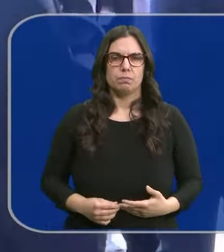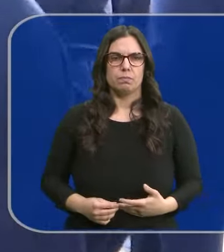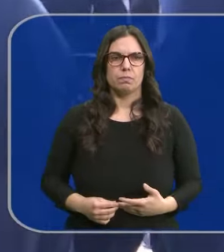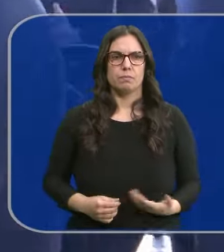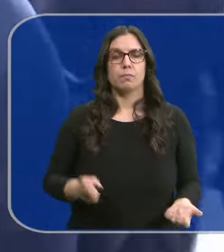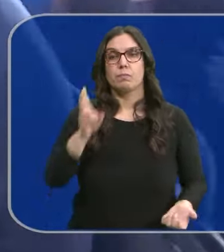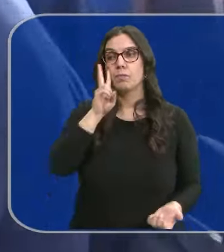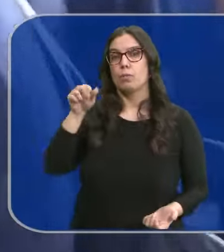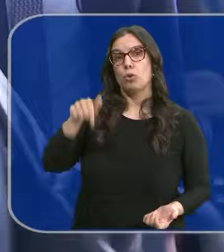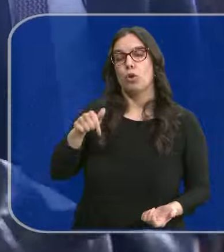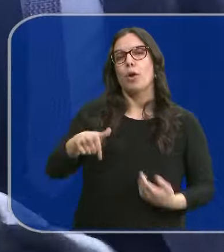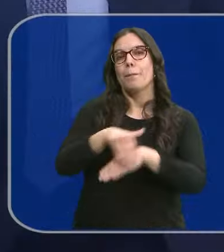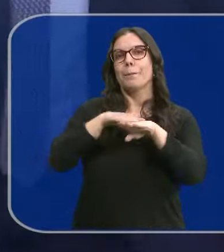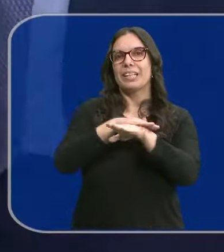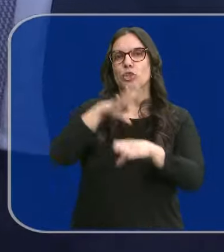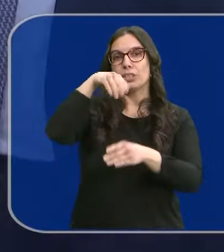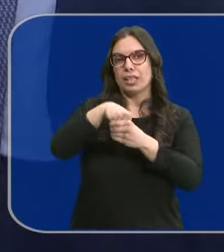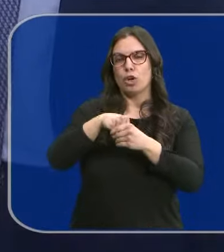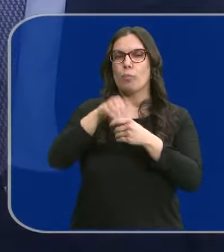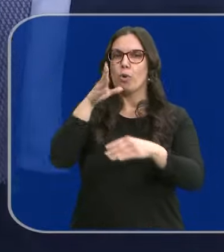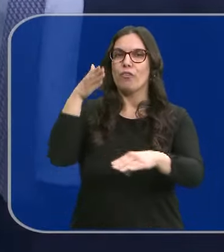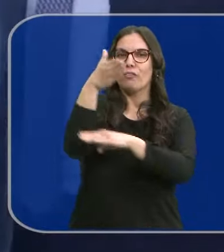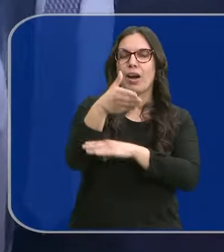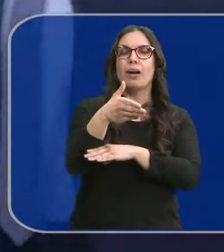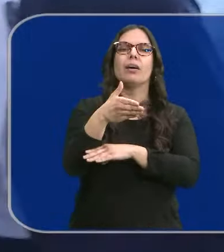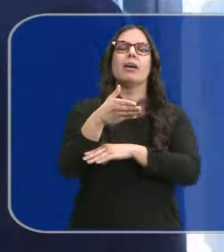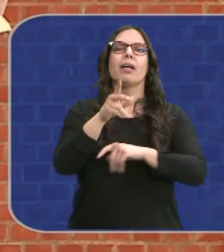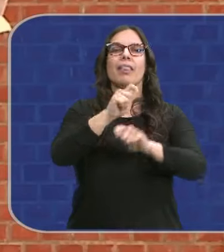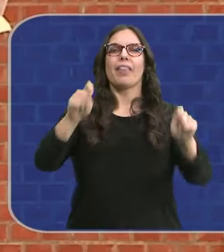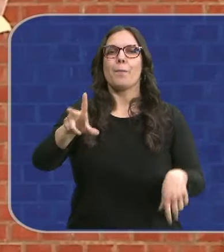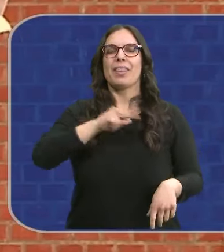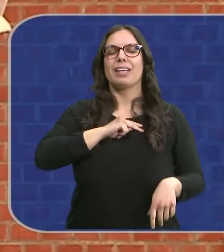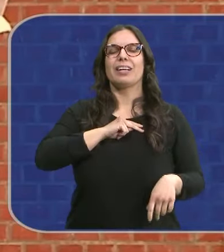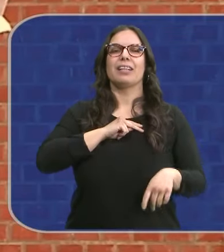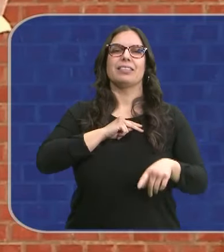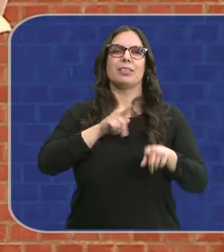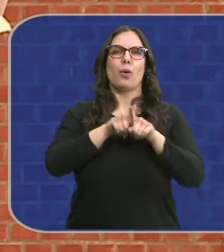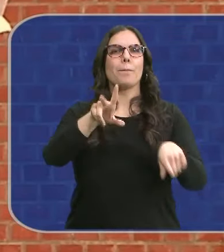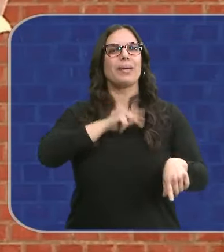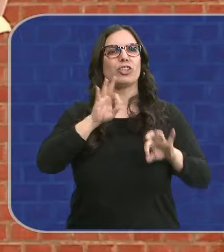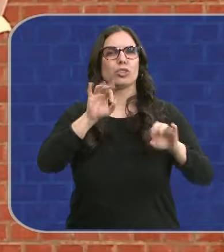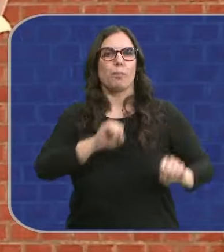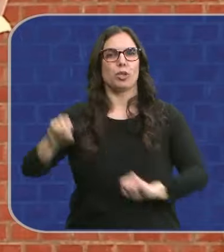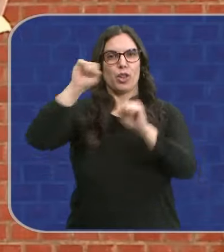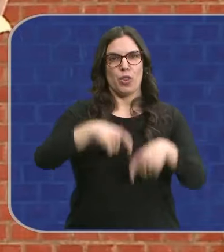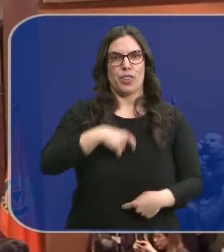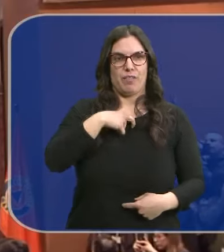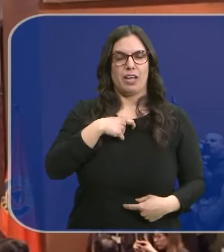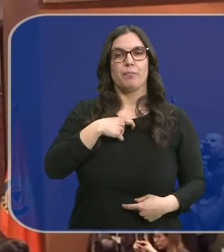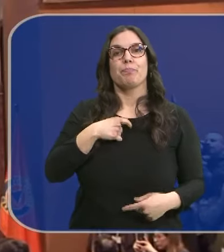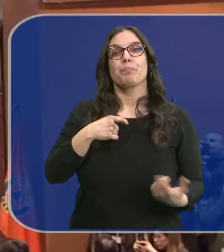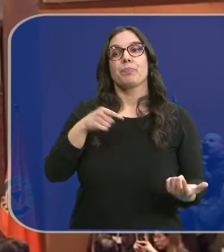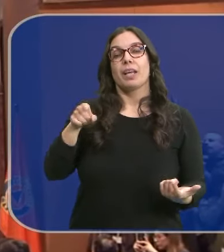Y aquí hemos visto hoy al ministro del Interior en la entrega de medallas al mérito de protección civil junto a Virginia Barcones en uno de sus primeros actos